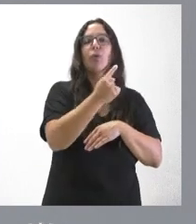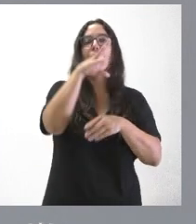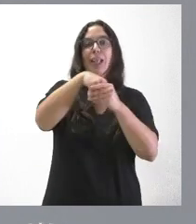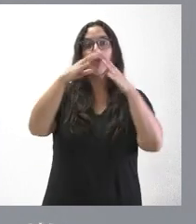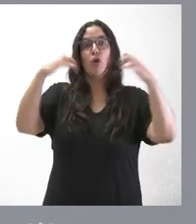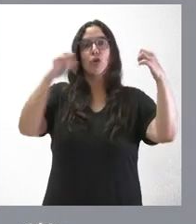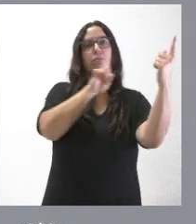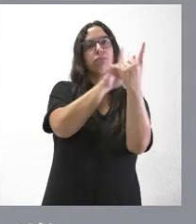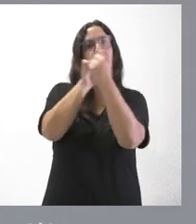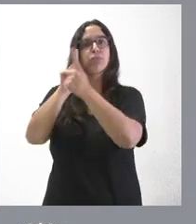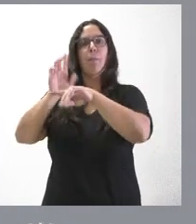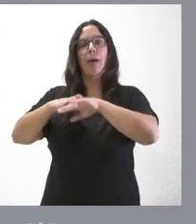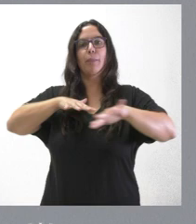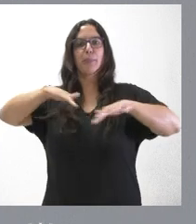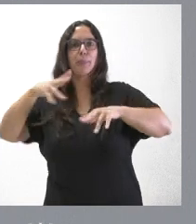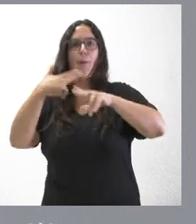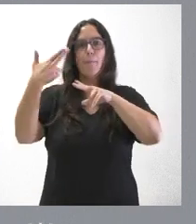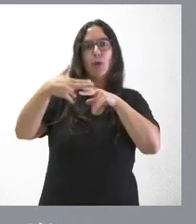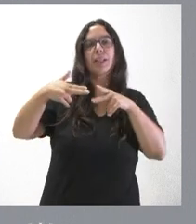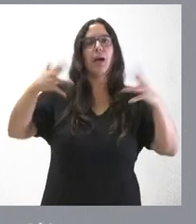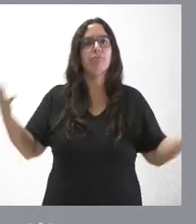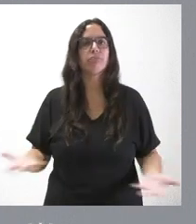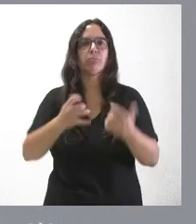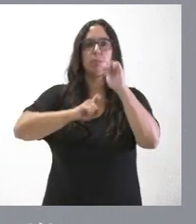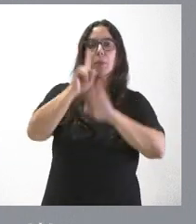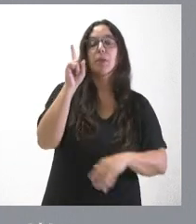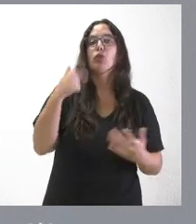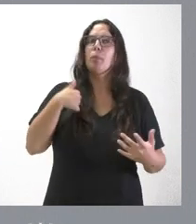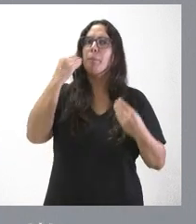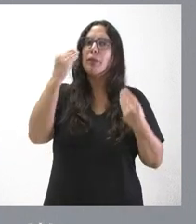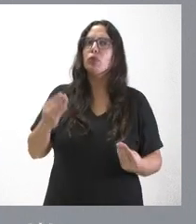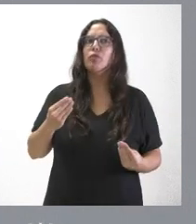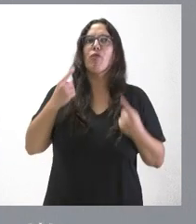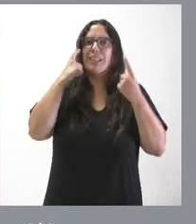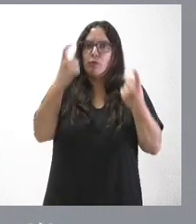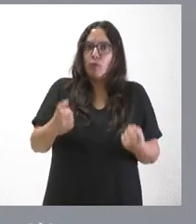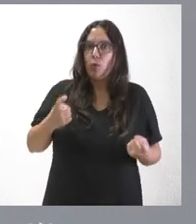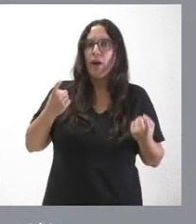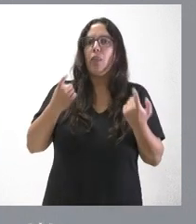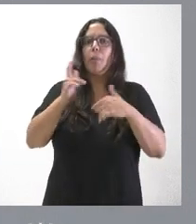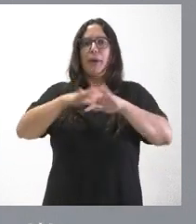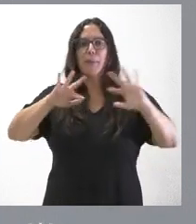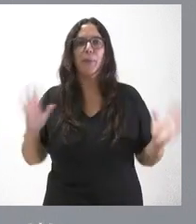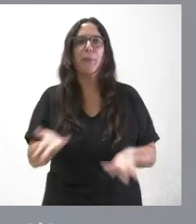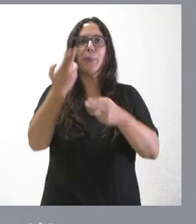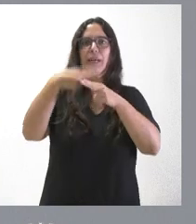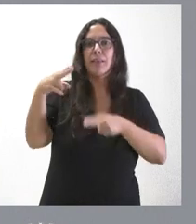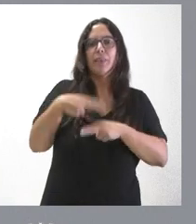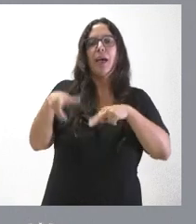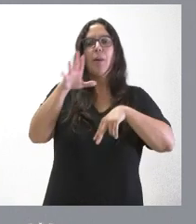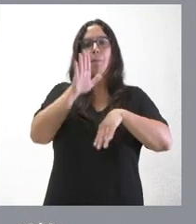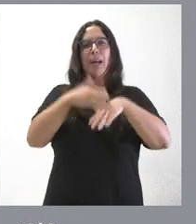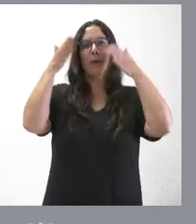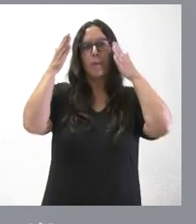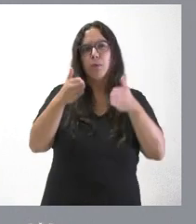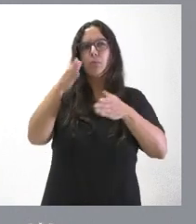para también impulsar la actividad política en nuestra comunidad autónoma. Y, por tanto, yo creo que ese esfuerzo por el impulso de la actividad, por centrarnos en los problemas de la